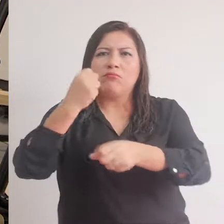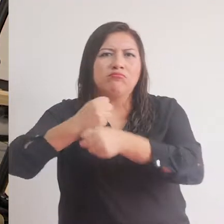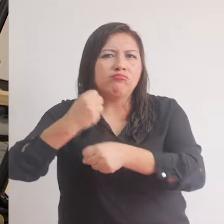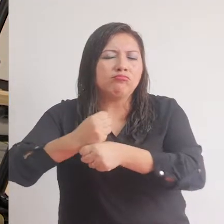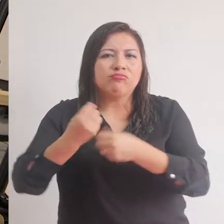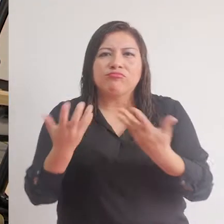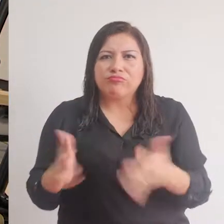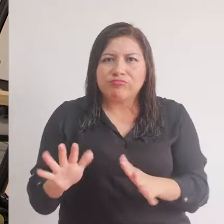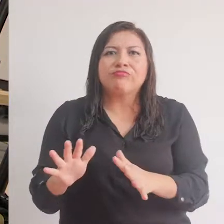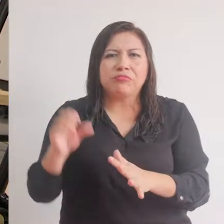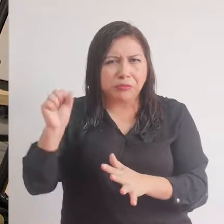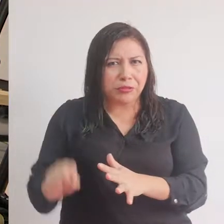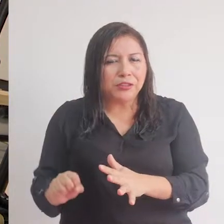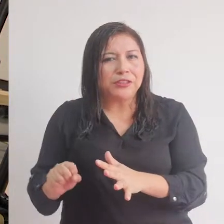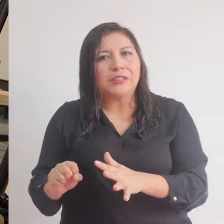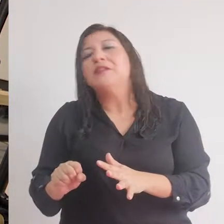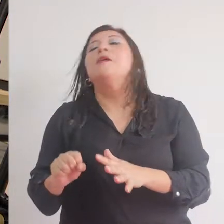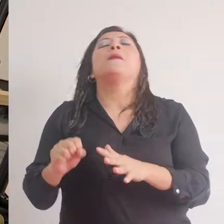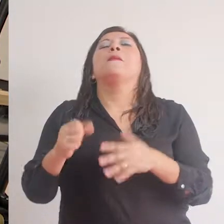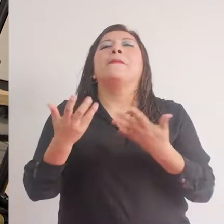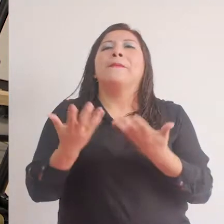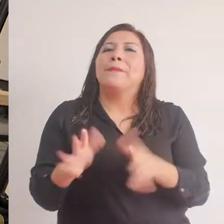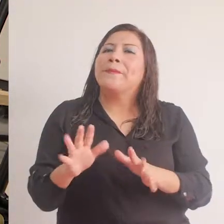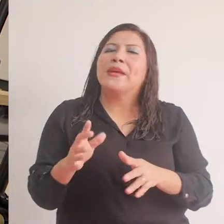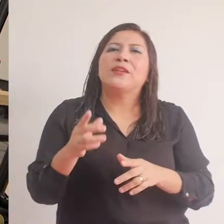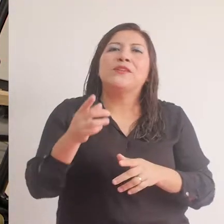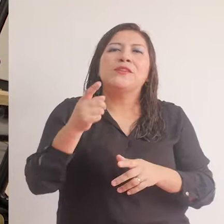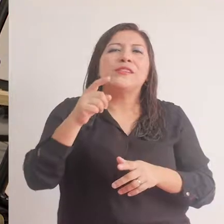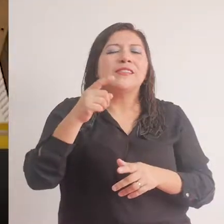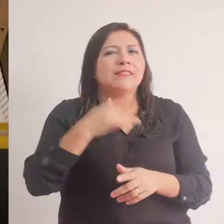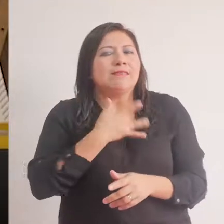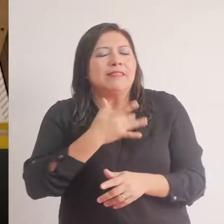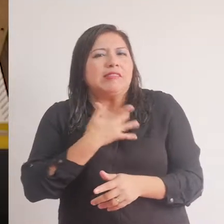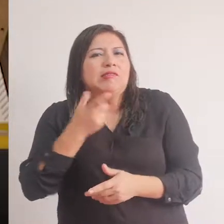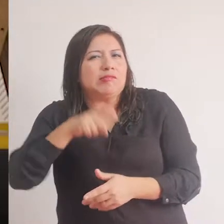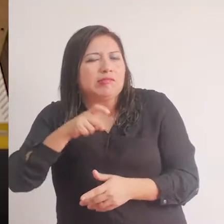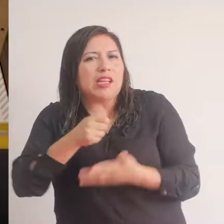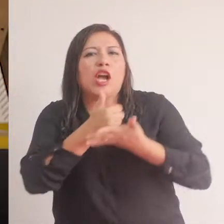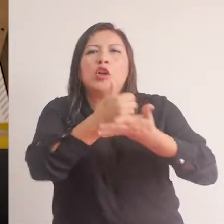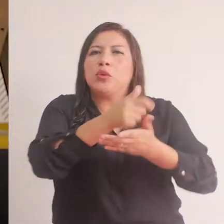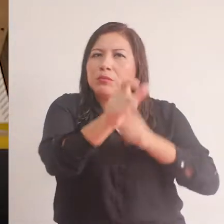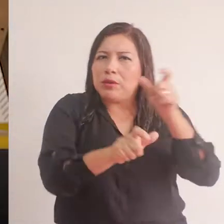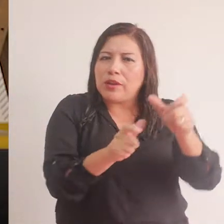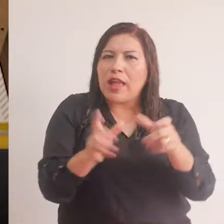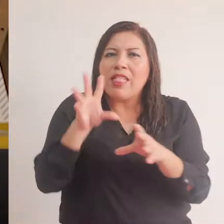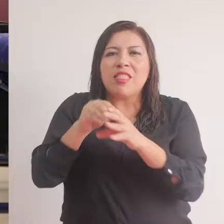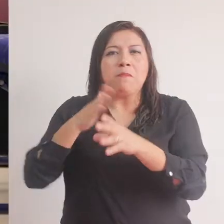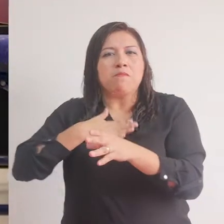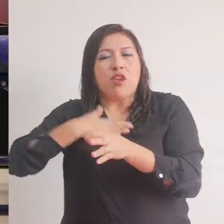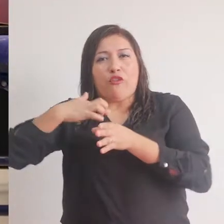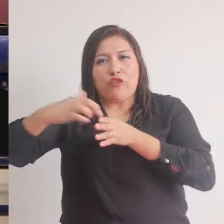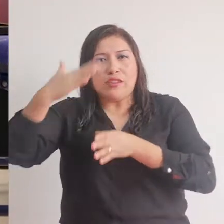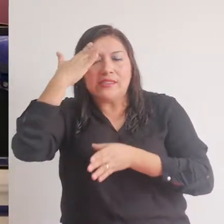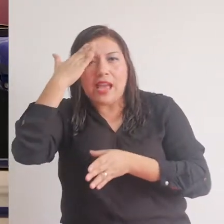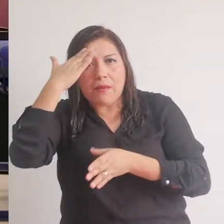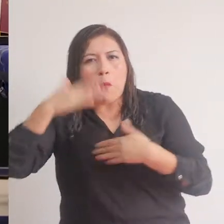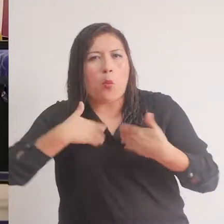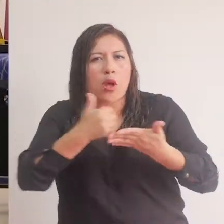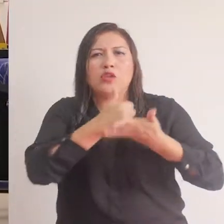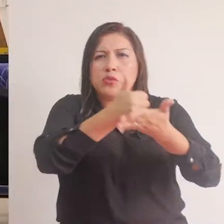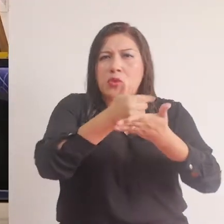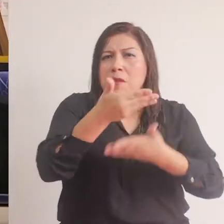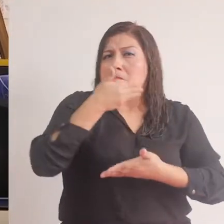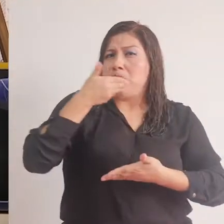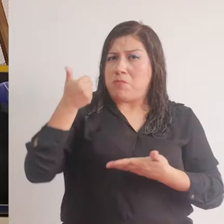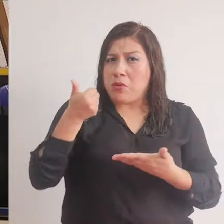profesión, un trabajo, pero siempre creo que llena el poder ayudar a otras personas y si en algo de tu carrera puedes ayudar